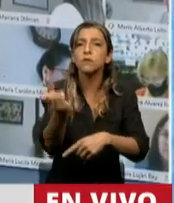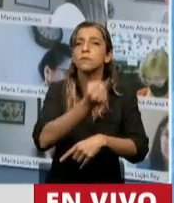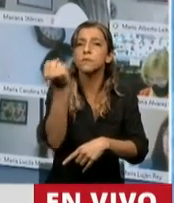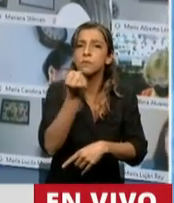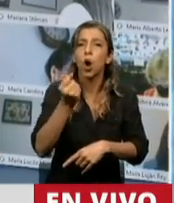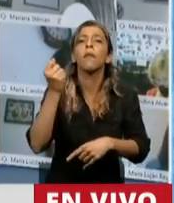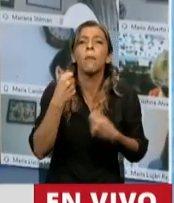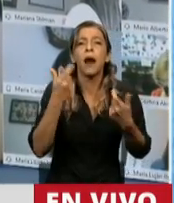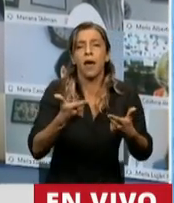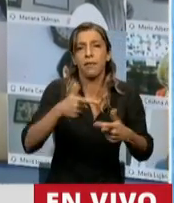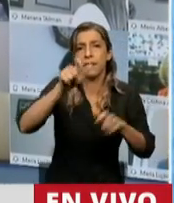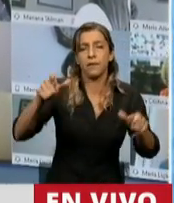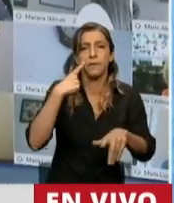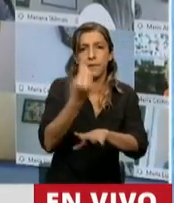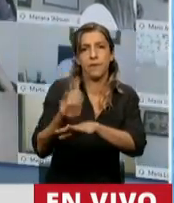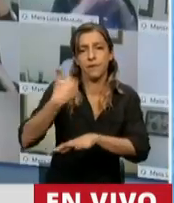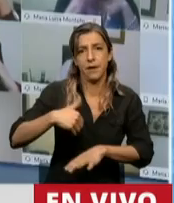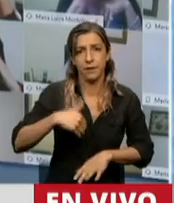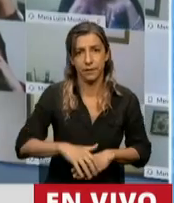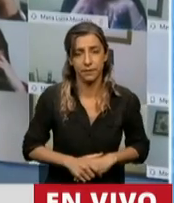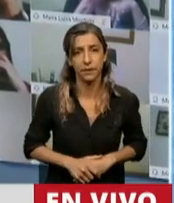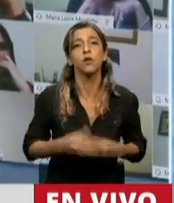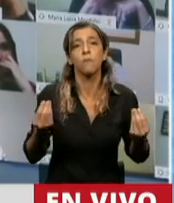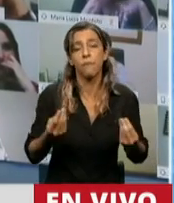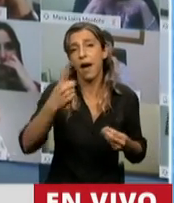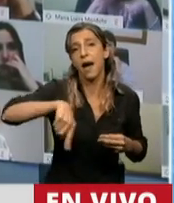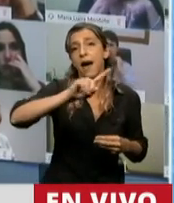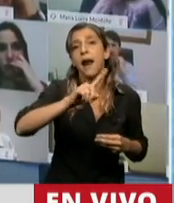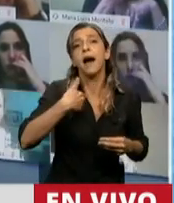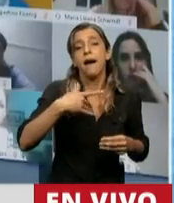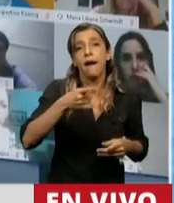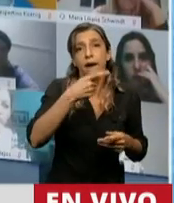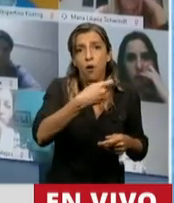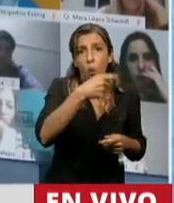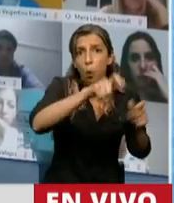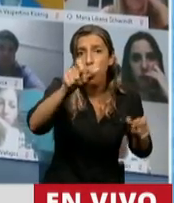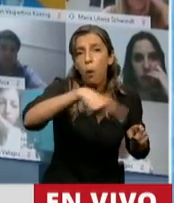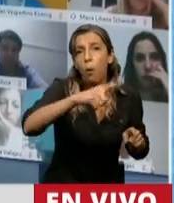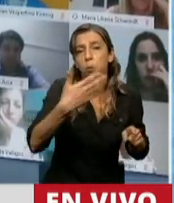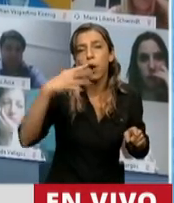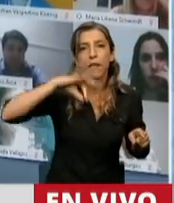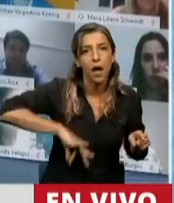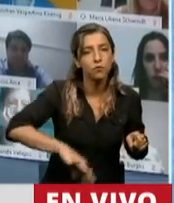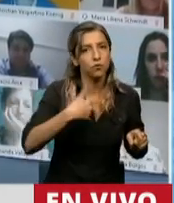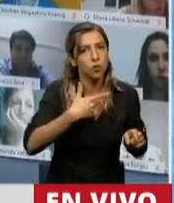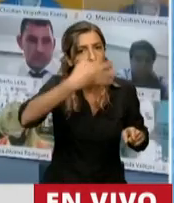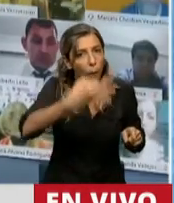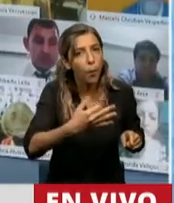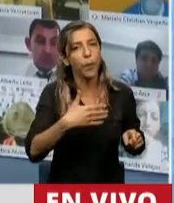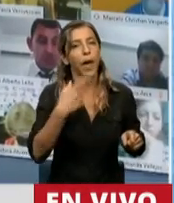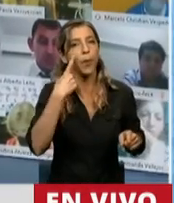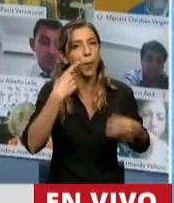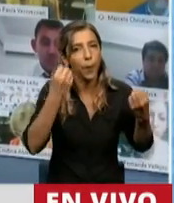argentinos que preserven el poder adquisitivo de los jubilados, pero que al mismo tiempo tengan que ver con un